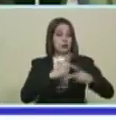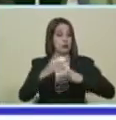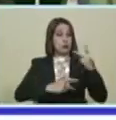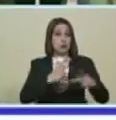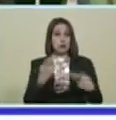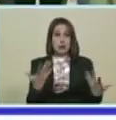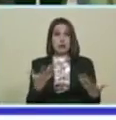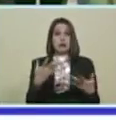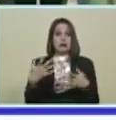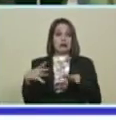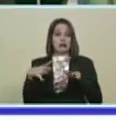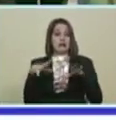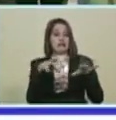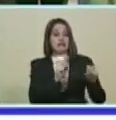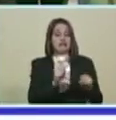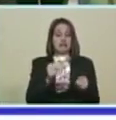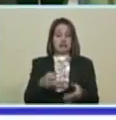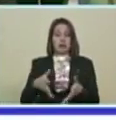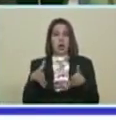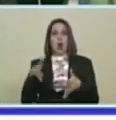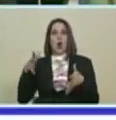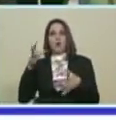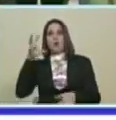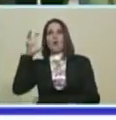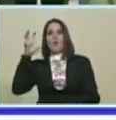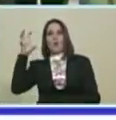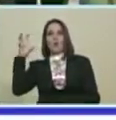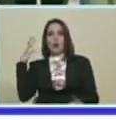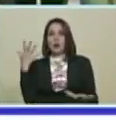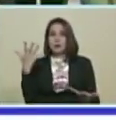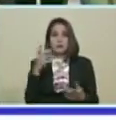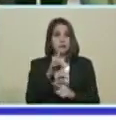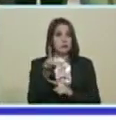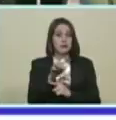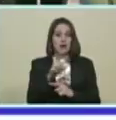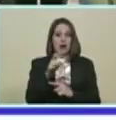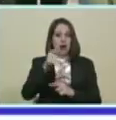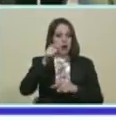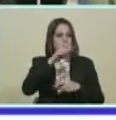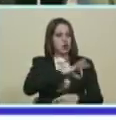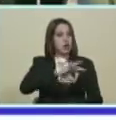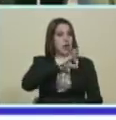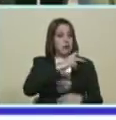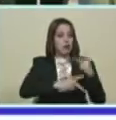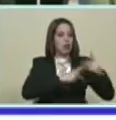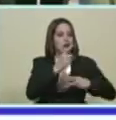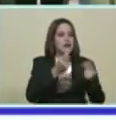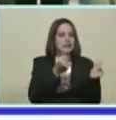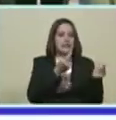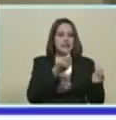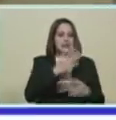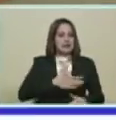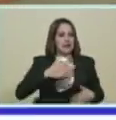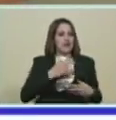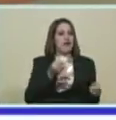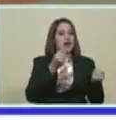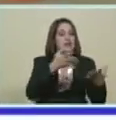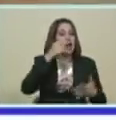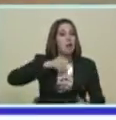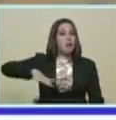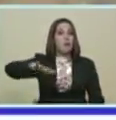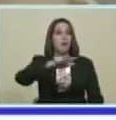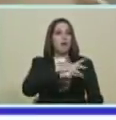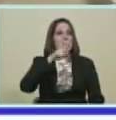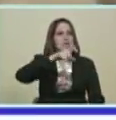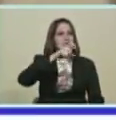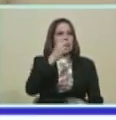ganancias El socialismo Produce Para satisfacer Las necesidades Económicas Sociales De un pueblo En